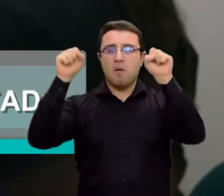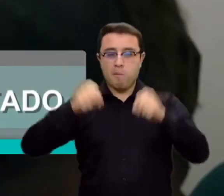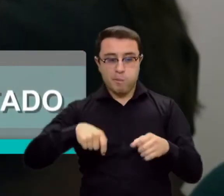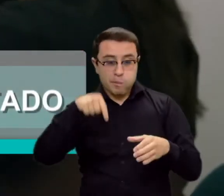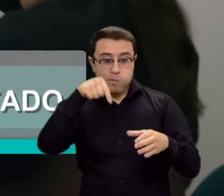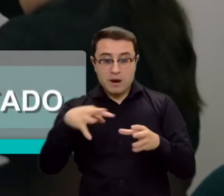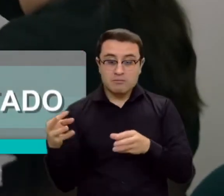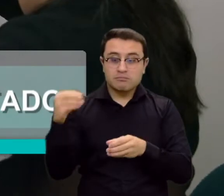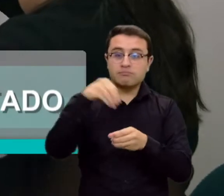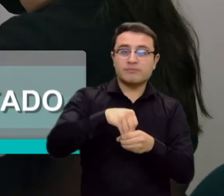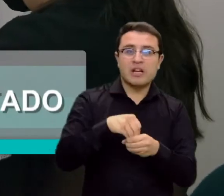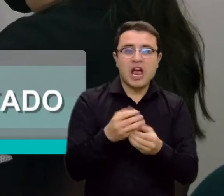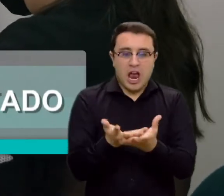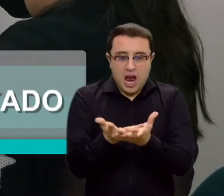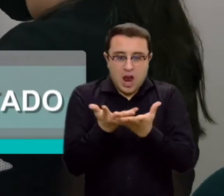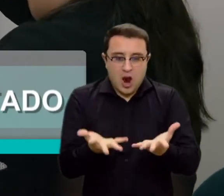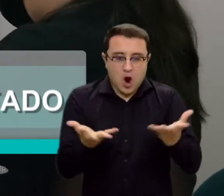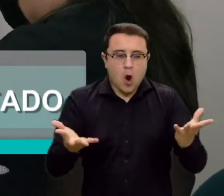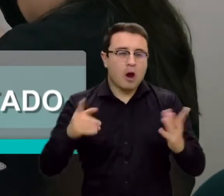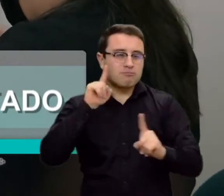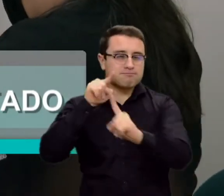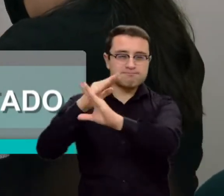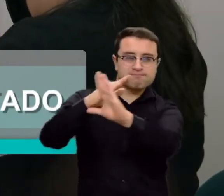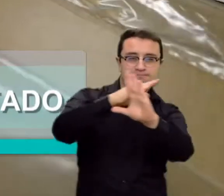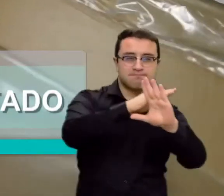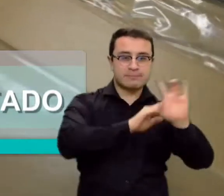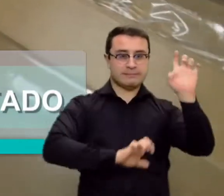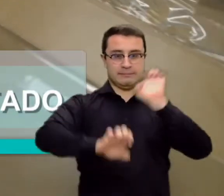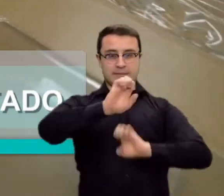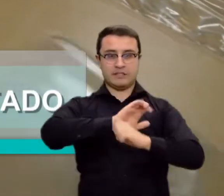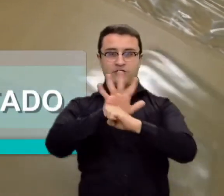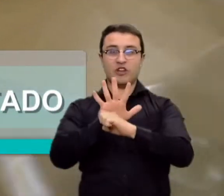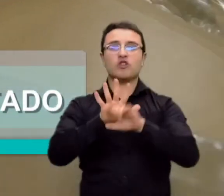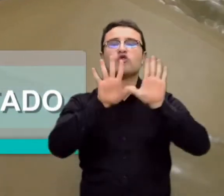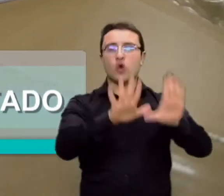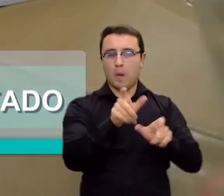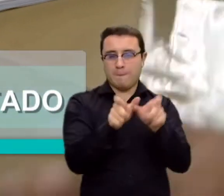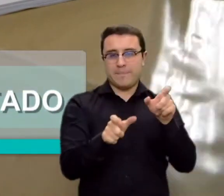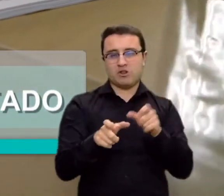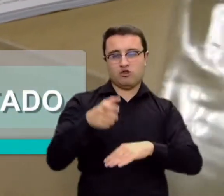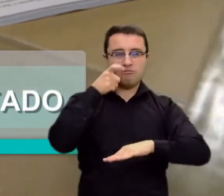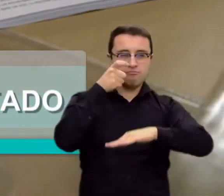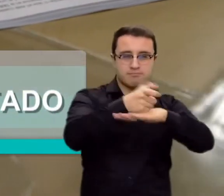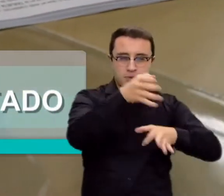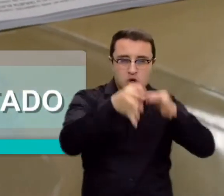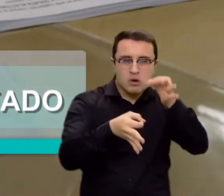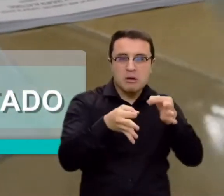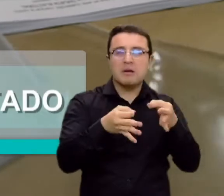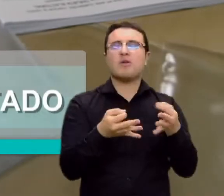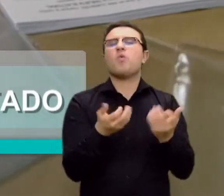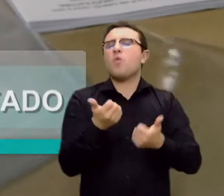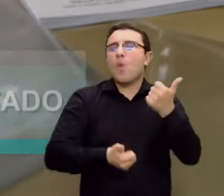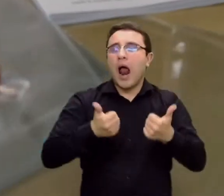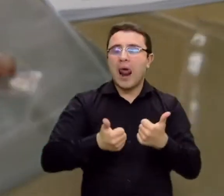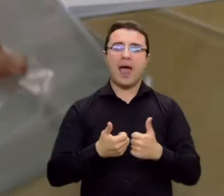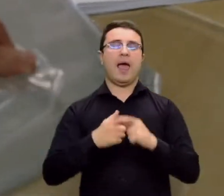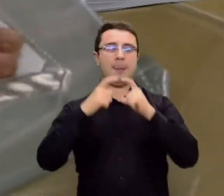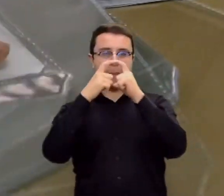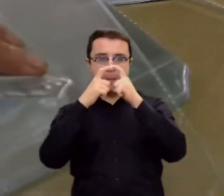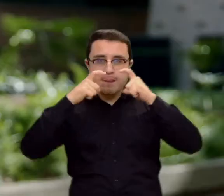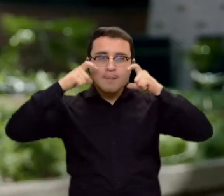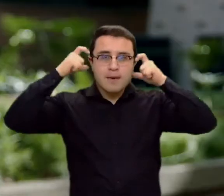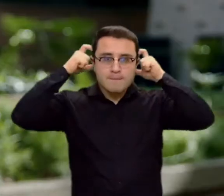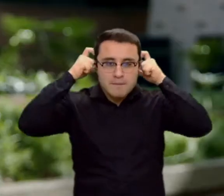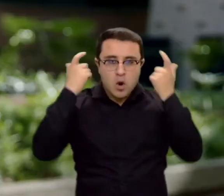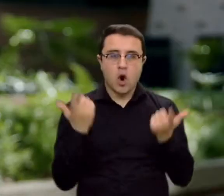el resto de material de bioseguridad para todos los jurados de votación como son su tapabocas, que cada jurado de votación